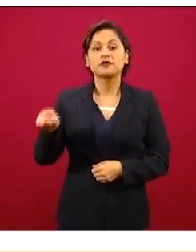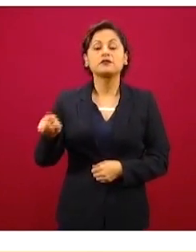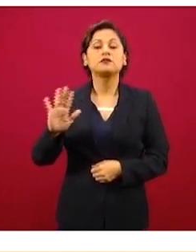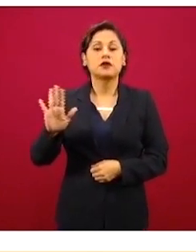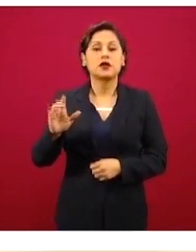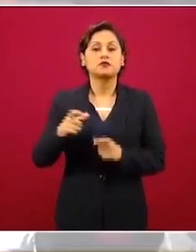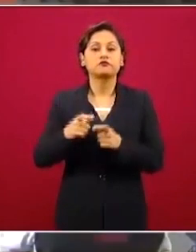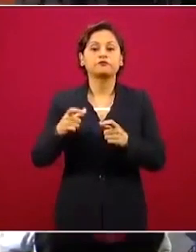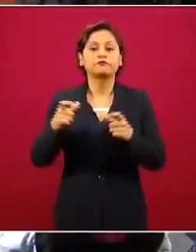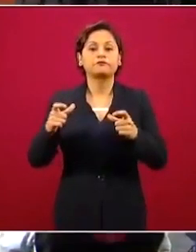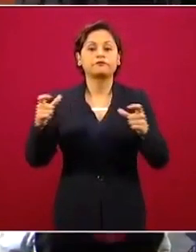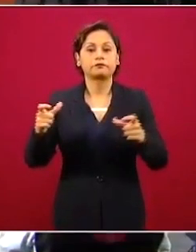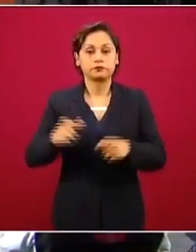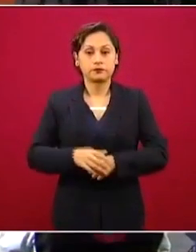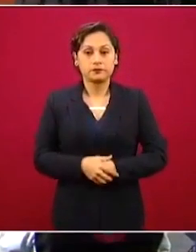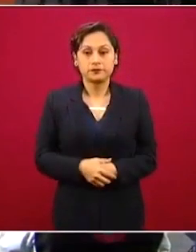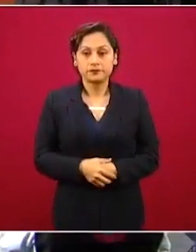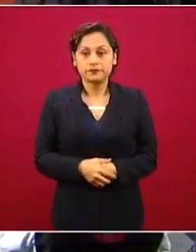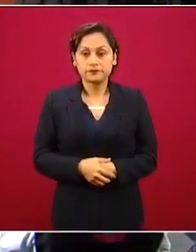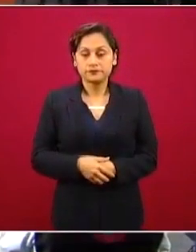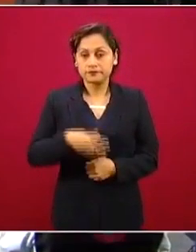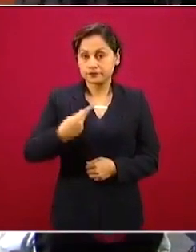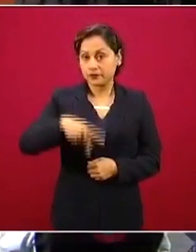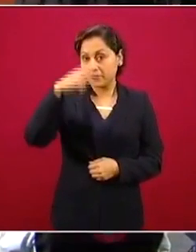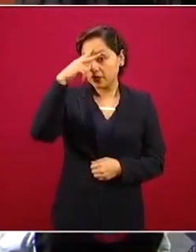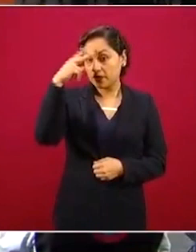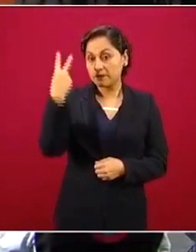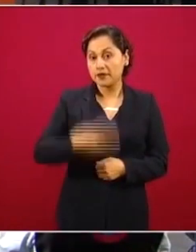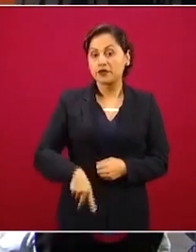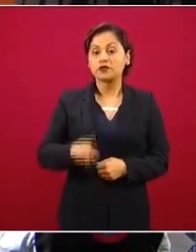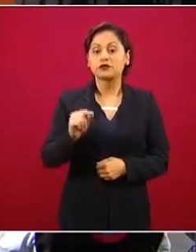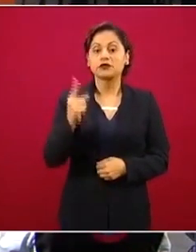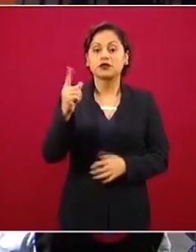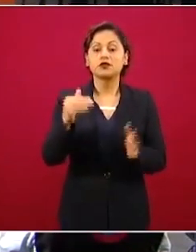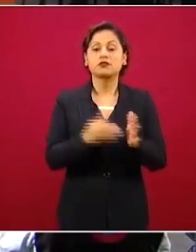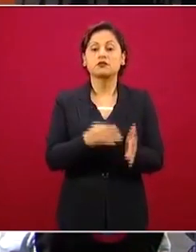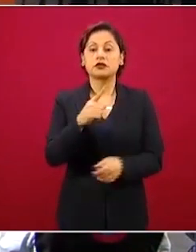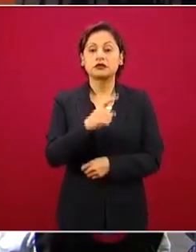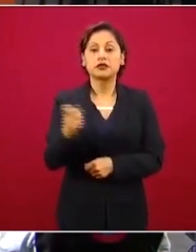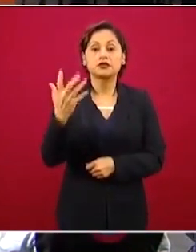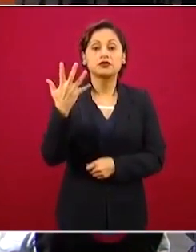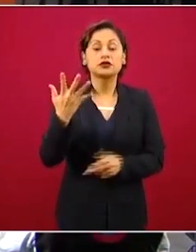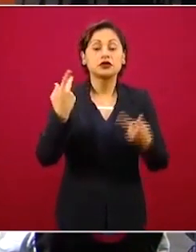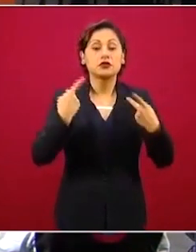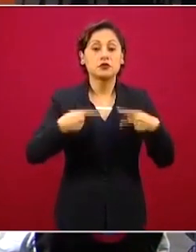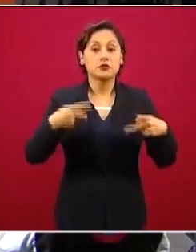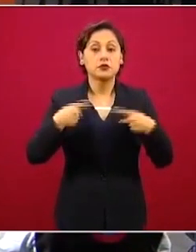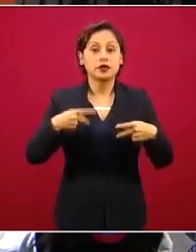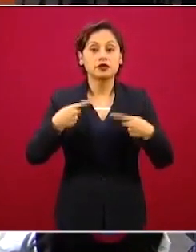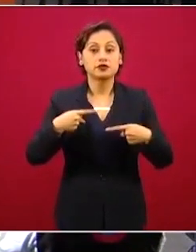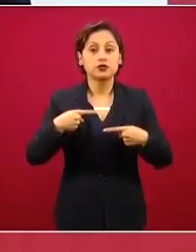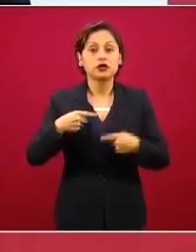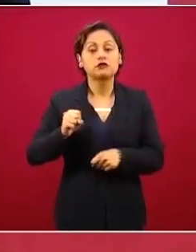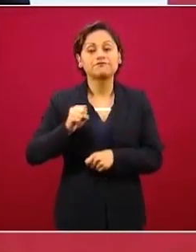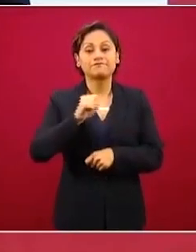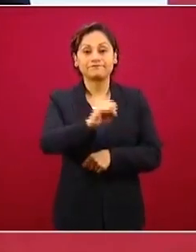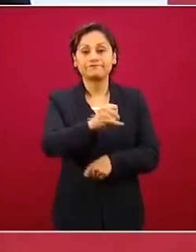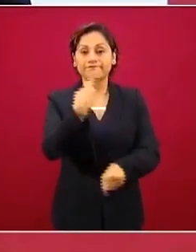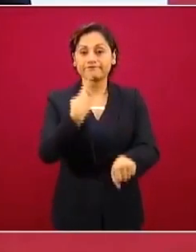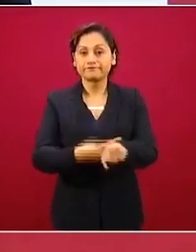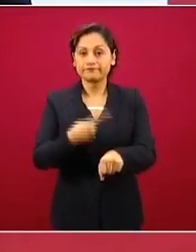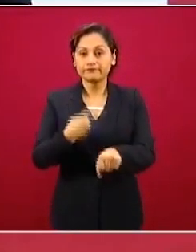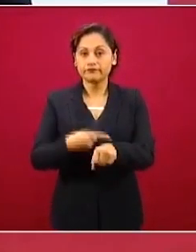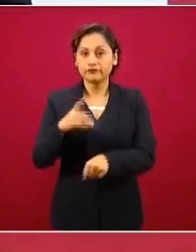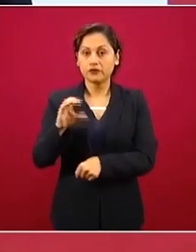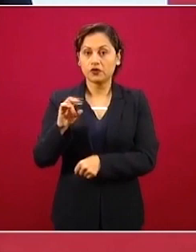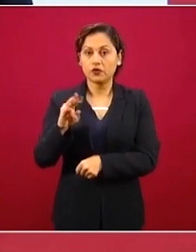han sido confirmadas con COVID desde el inicio de la epidemia en México, el 28 de febrero de 2020, cuando tuvimos el primer caso.